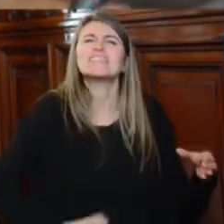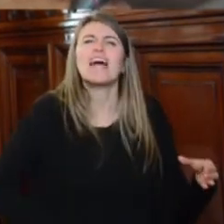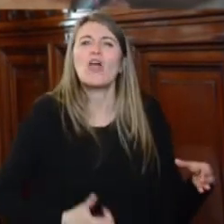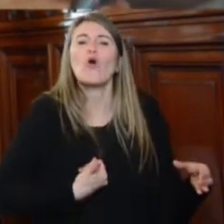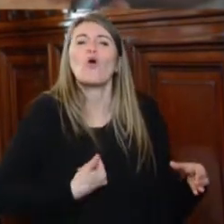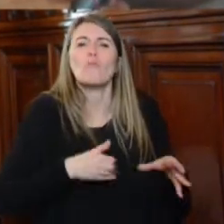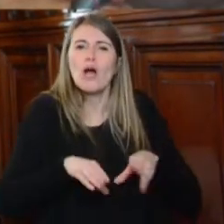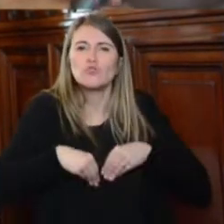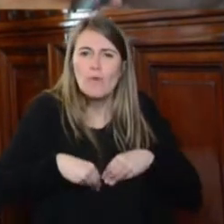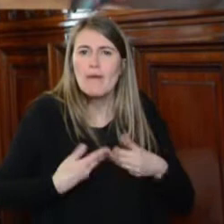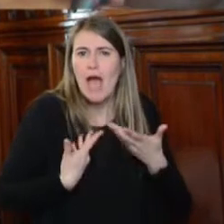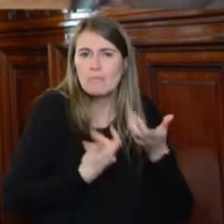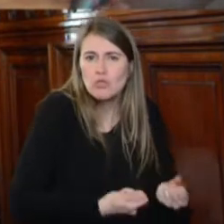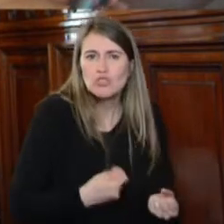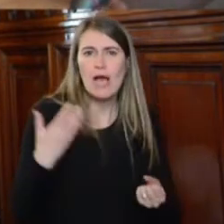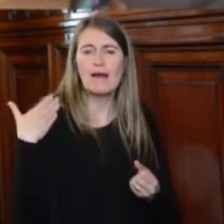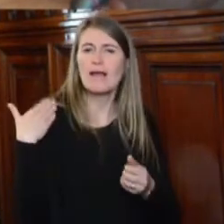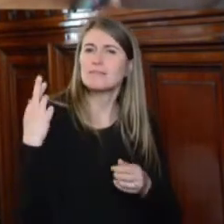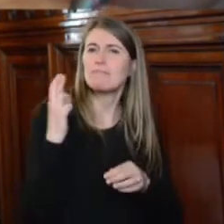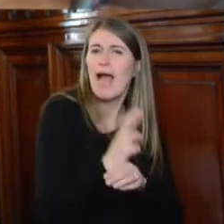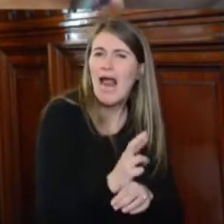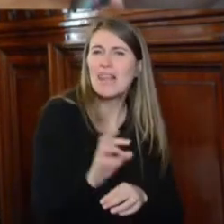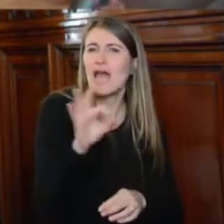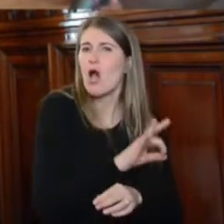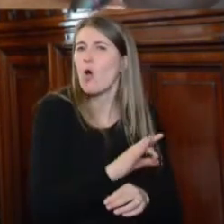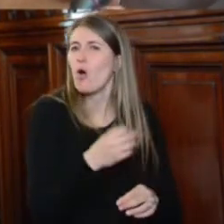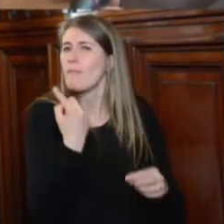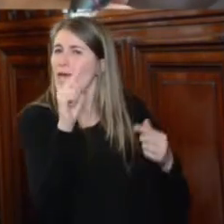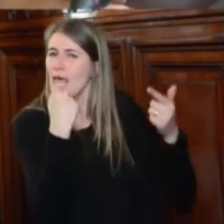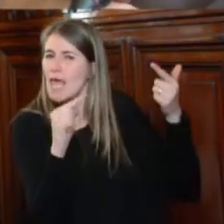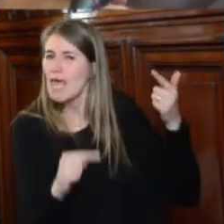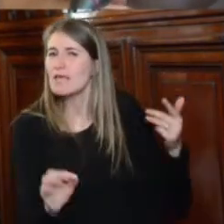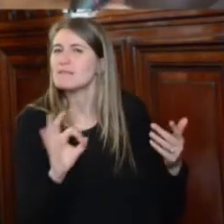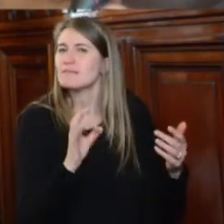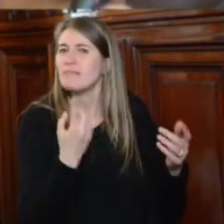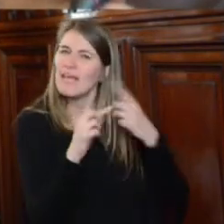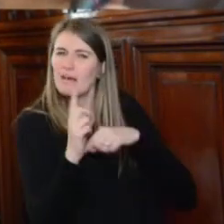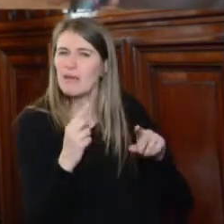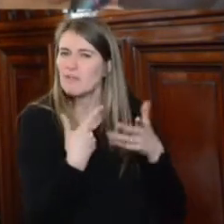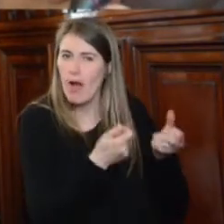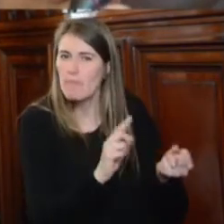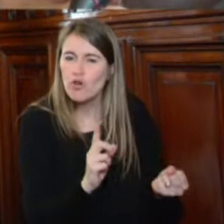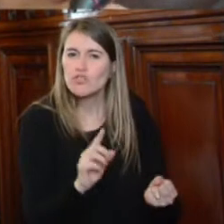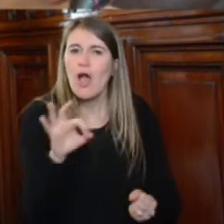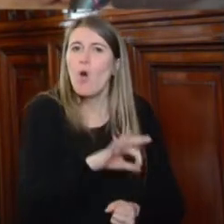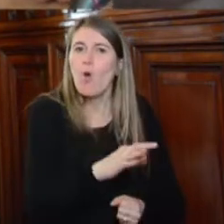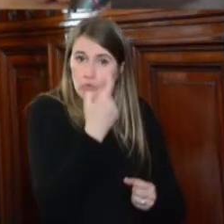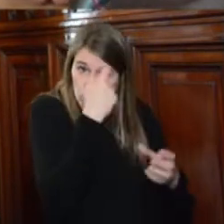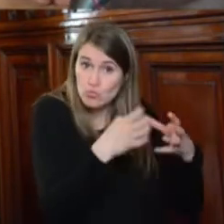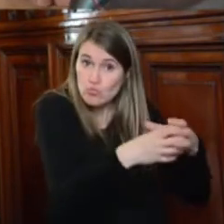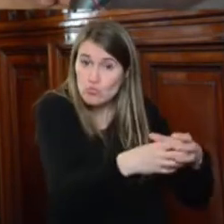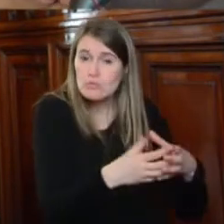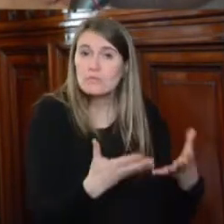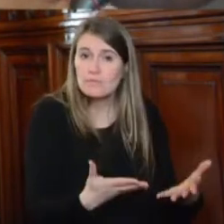entiende y si las respalda o tienen reparos o realmente tienen más o menos la entidad que